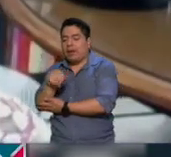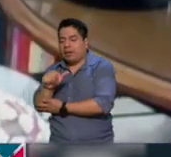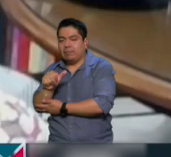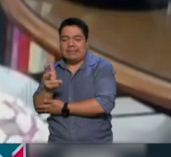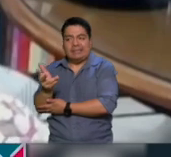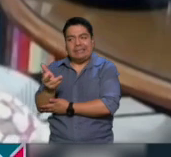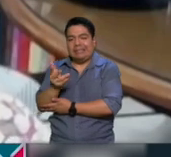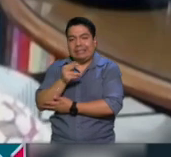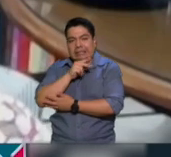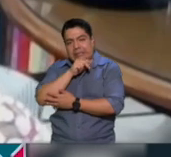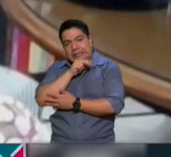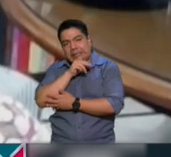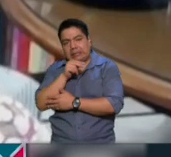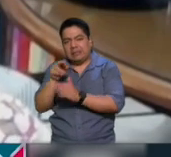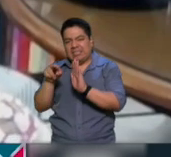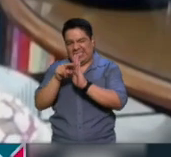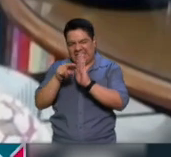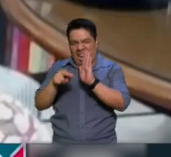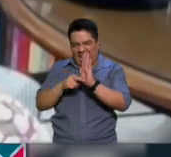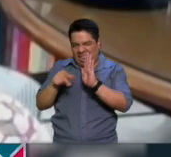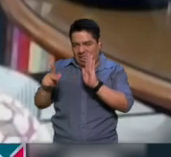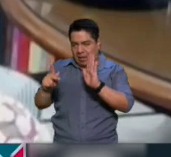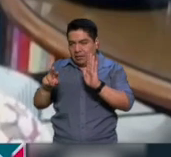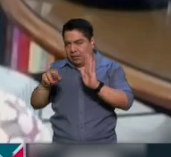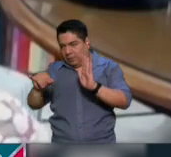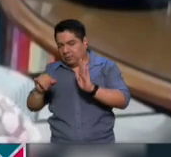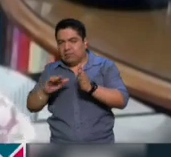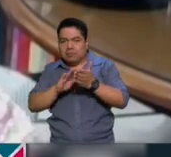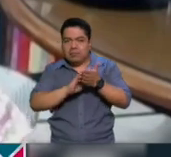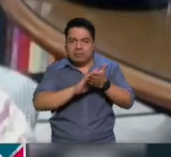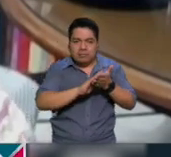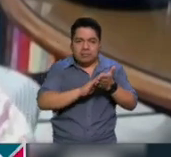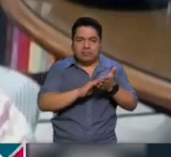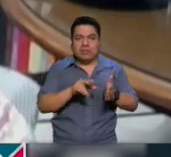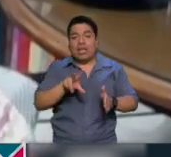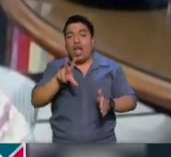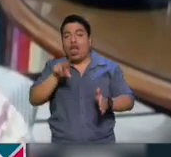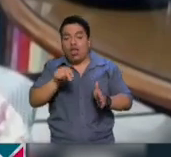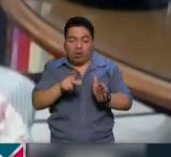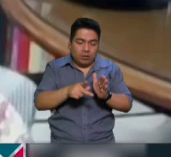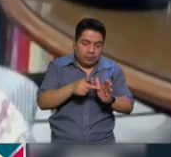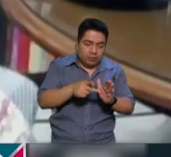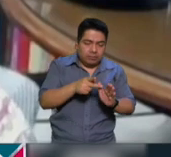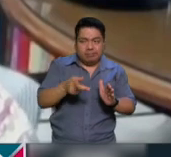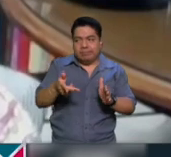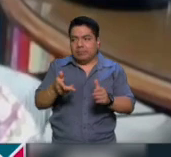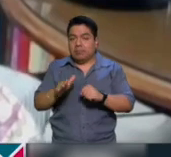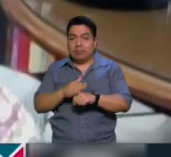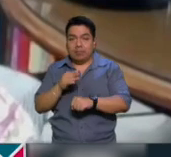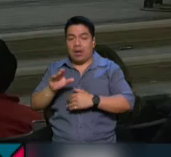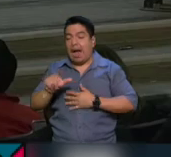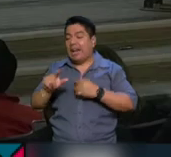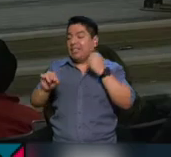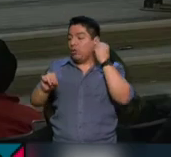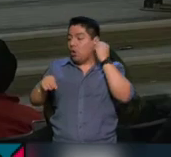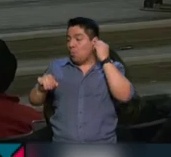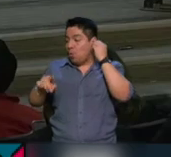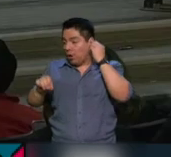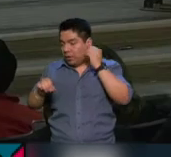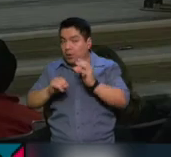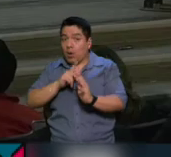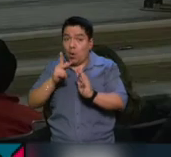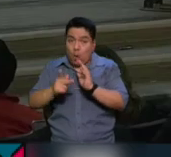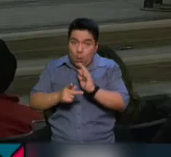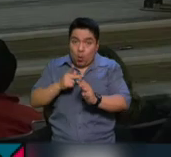los recientes cambios a los estatutos del PRI, entre los que se borró el principio de la no reelección, pues consideró que si Alejandro Alito Moreno logra su